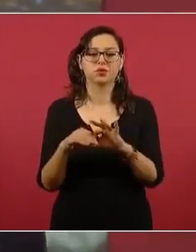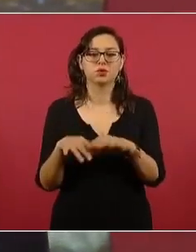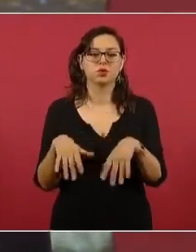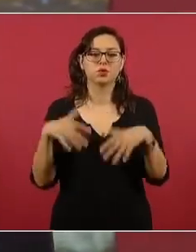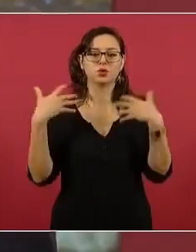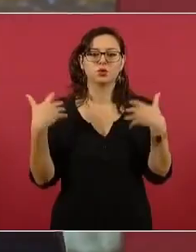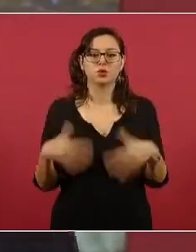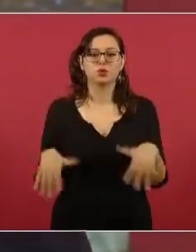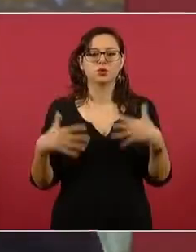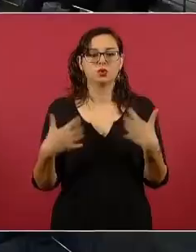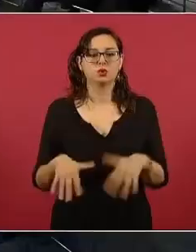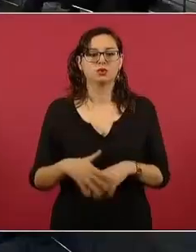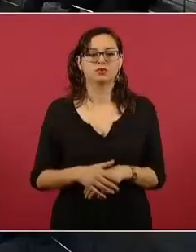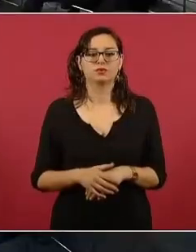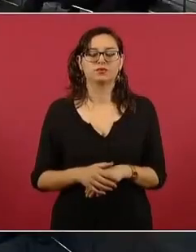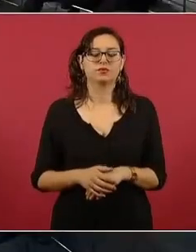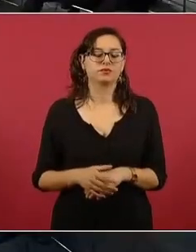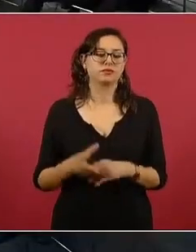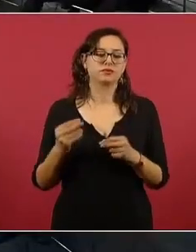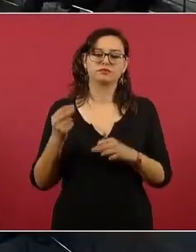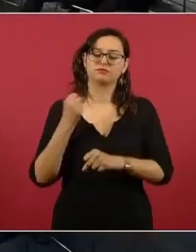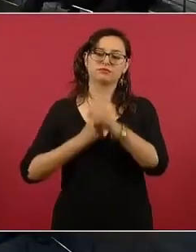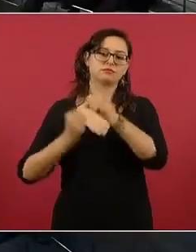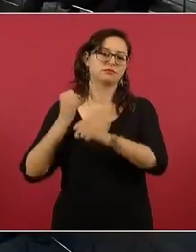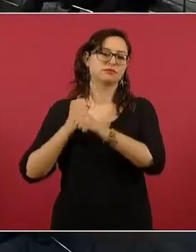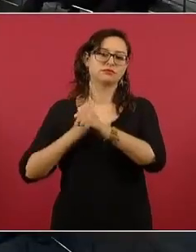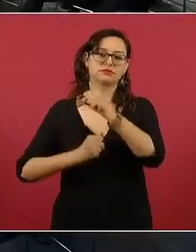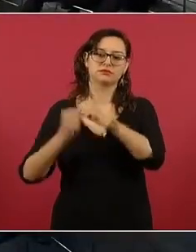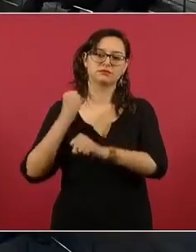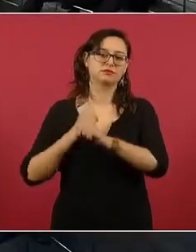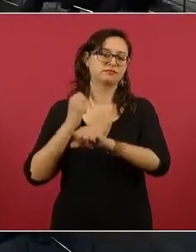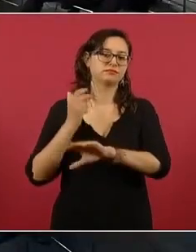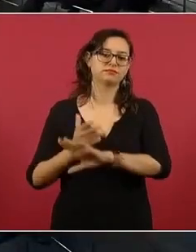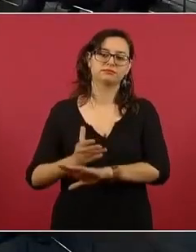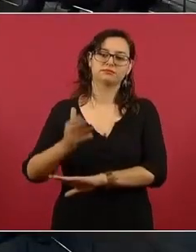desde el 68, miren.